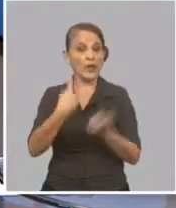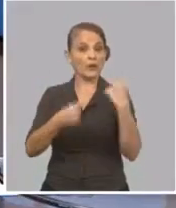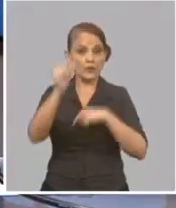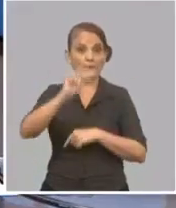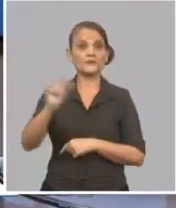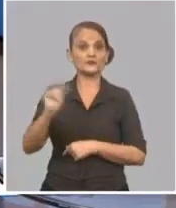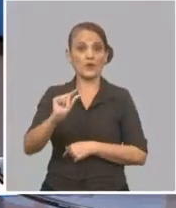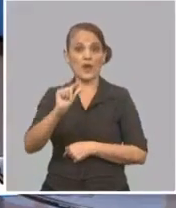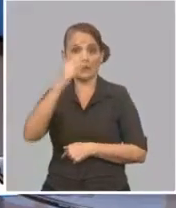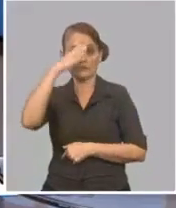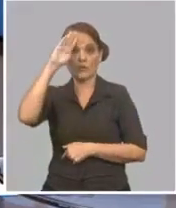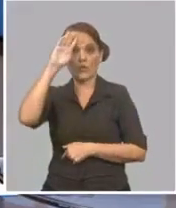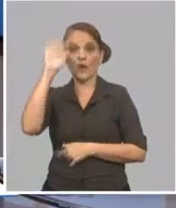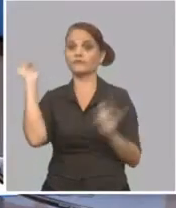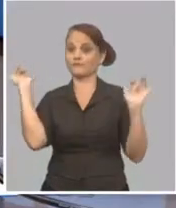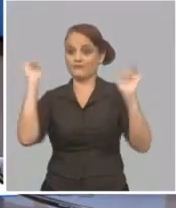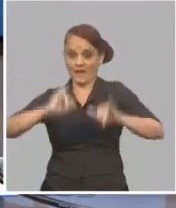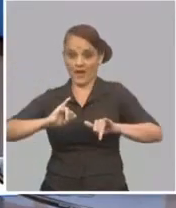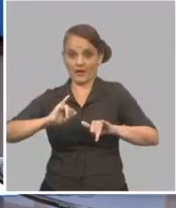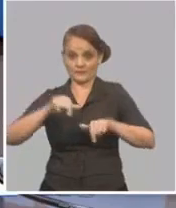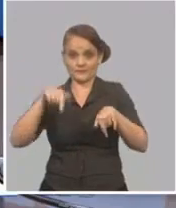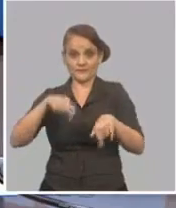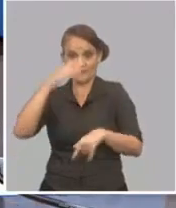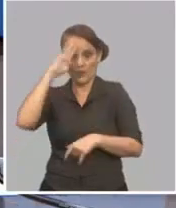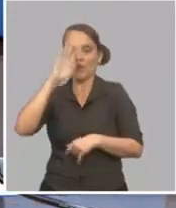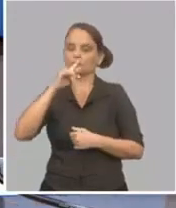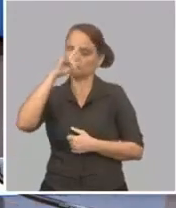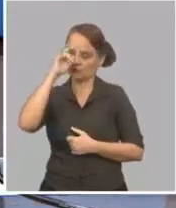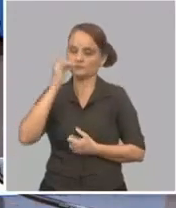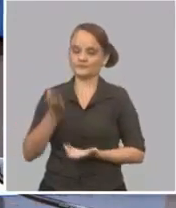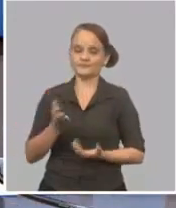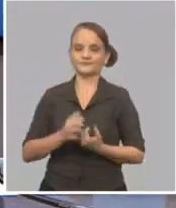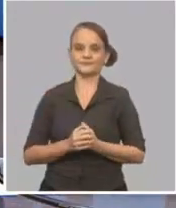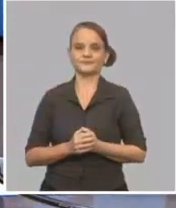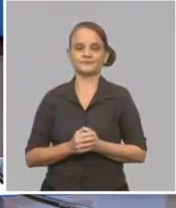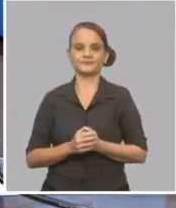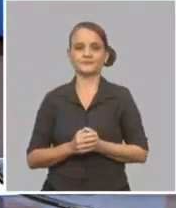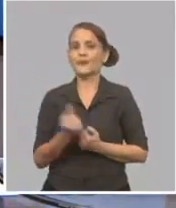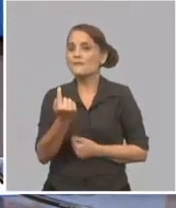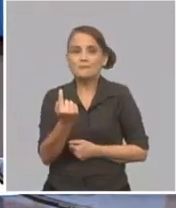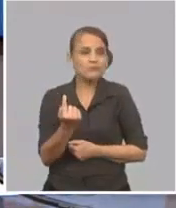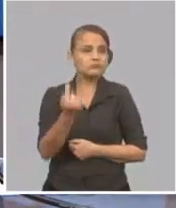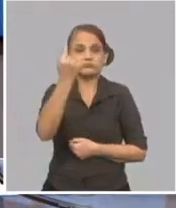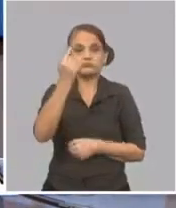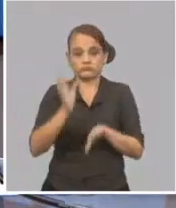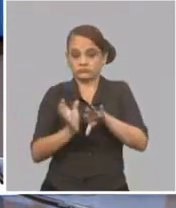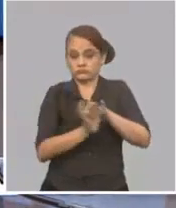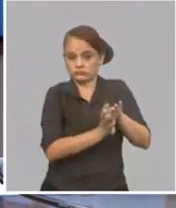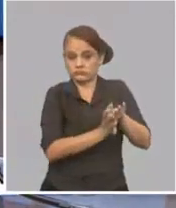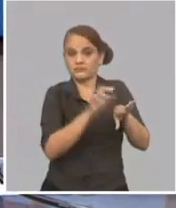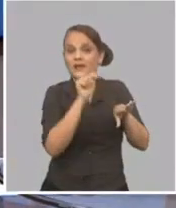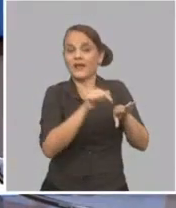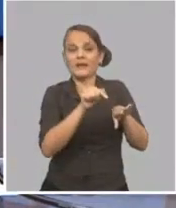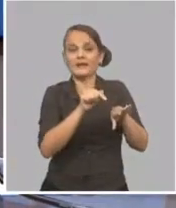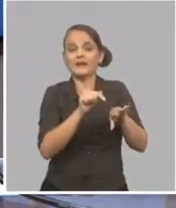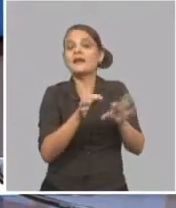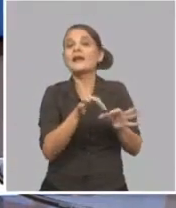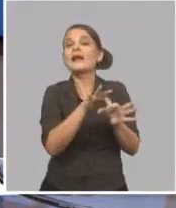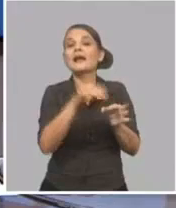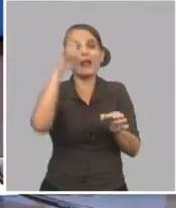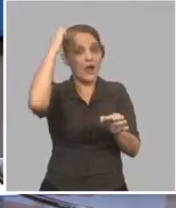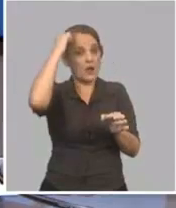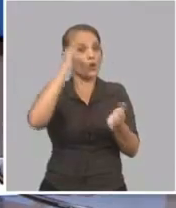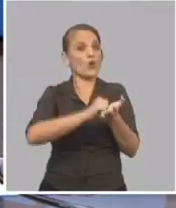Esto, mantenemos la excepción en el polo Cayococo, porque como se ha dicho, el CEO de Ávila